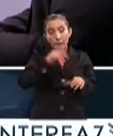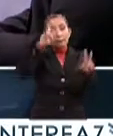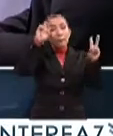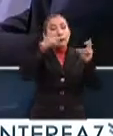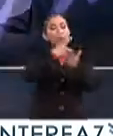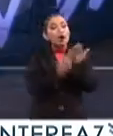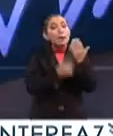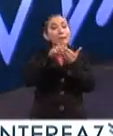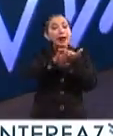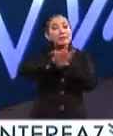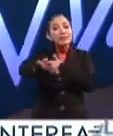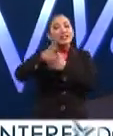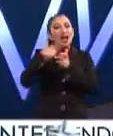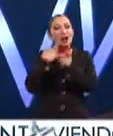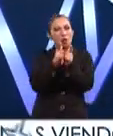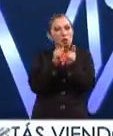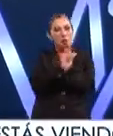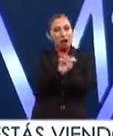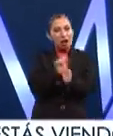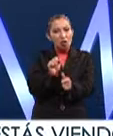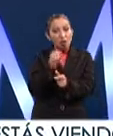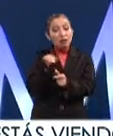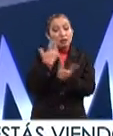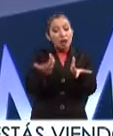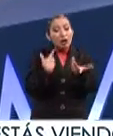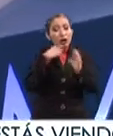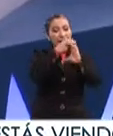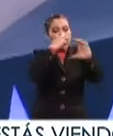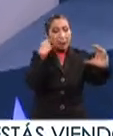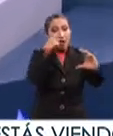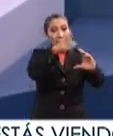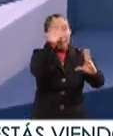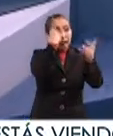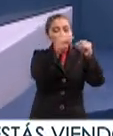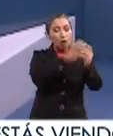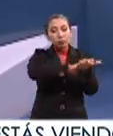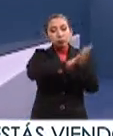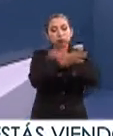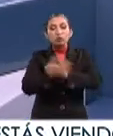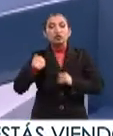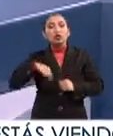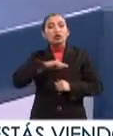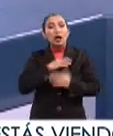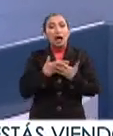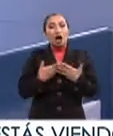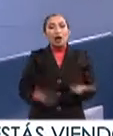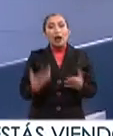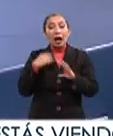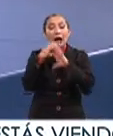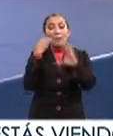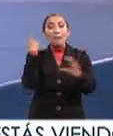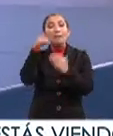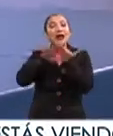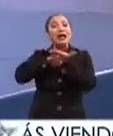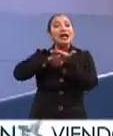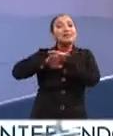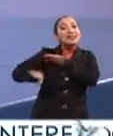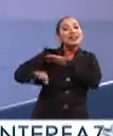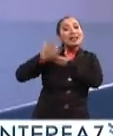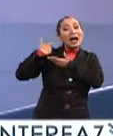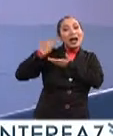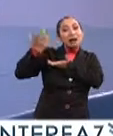el Programa Nacional de Prevención de la Delincuencia, donde en vez de ser unidades móviles de aprendizaje, nos convertimos en unidades de prevención